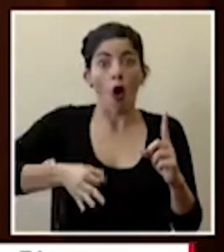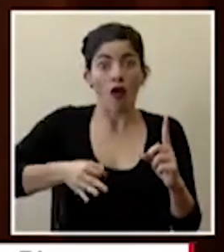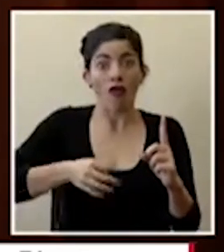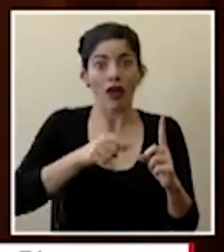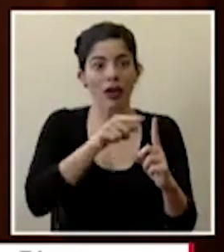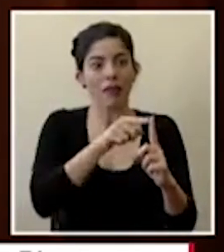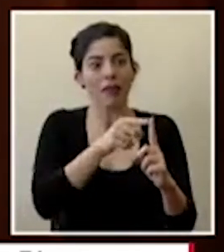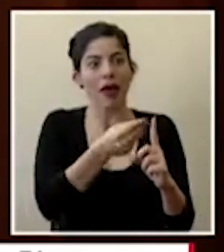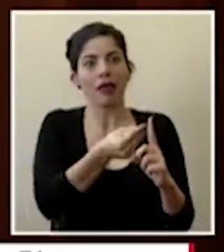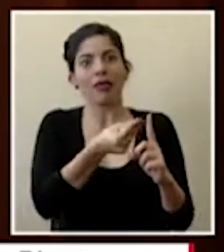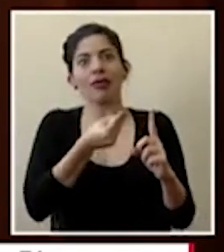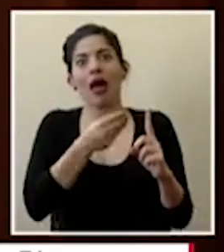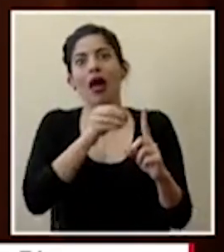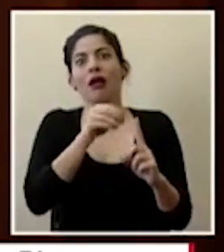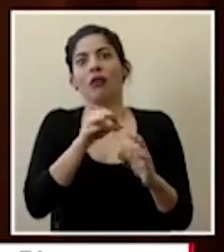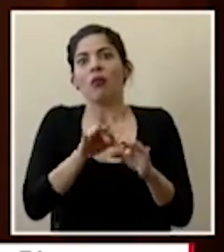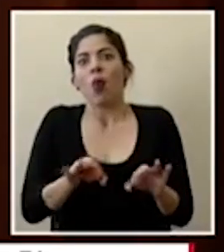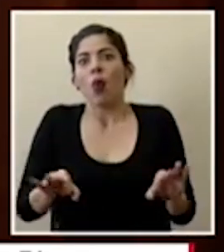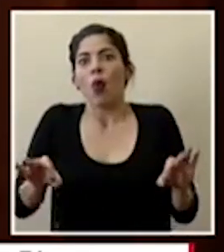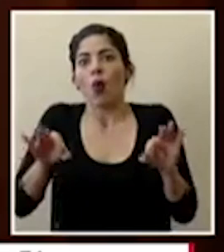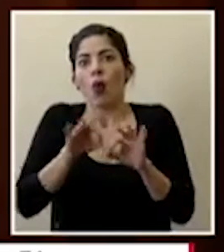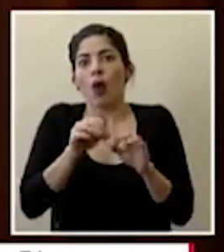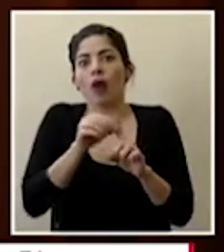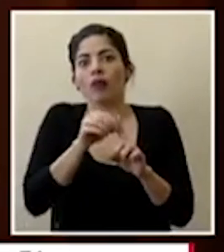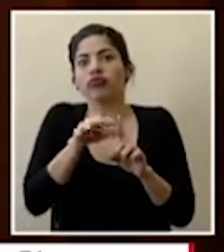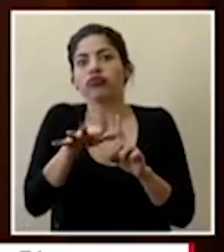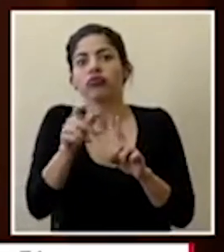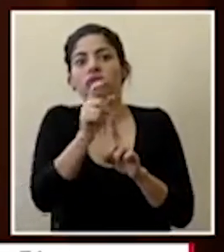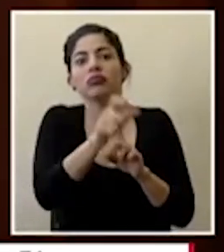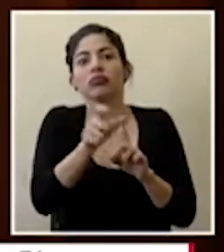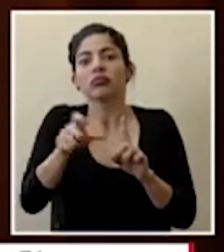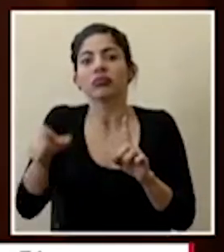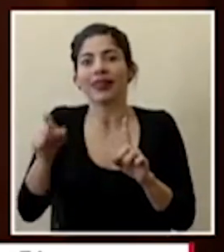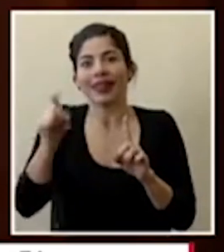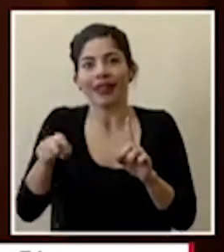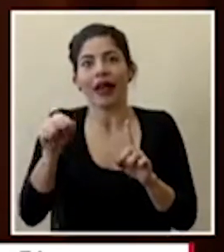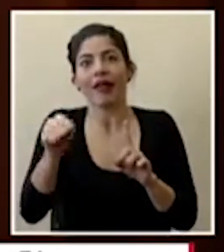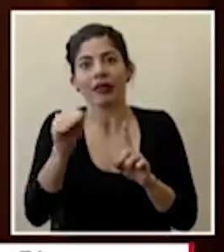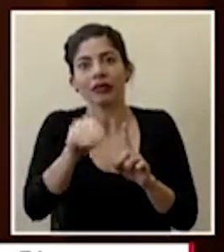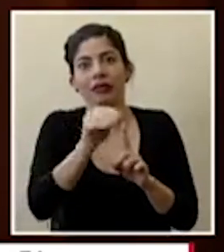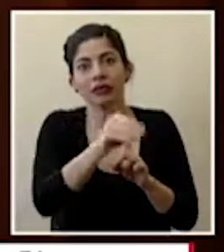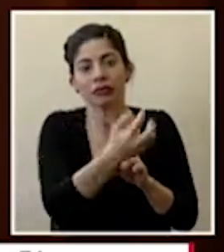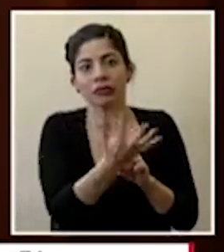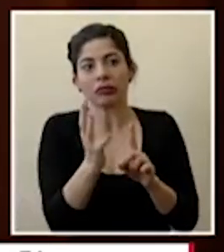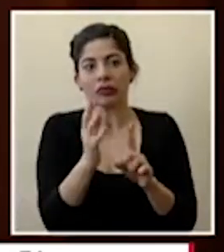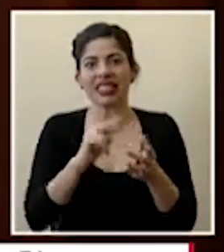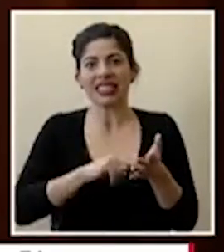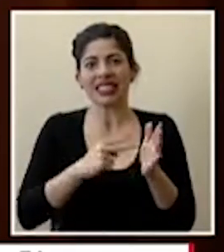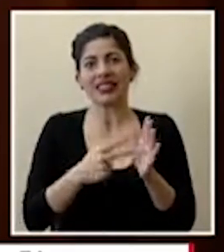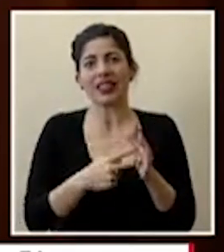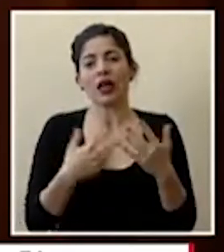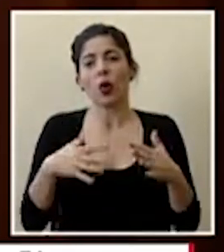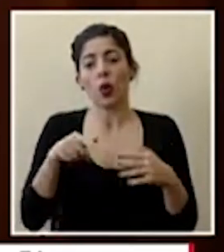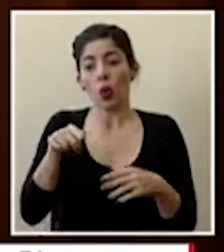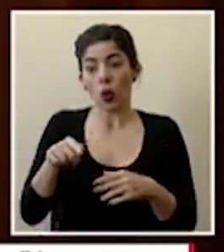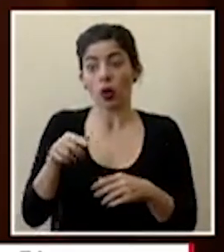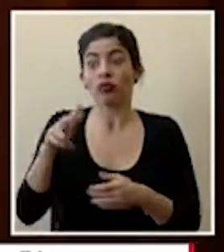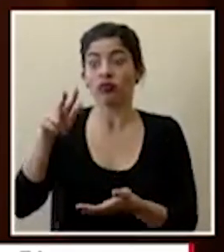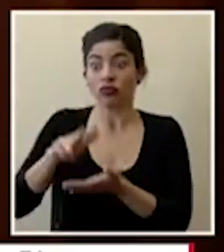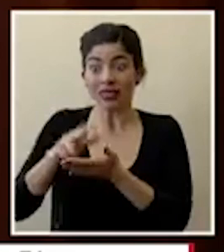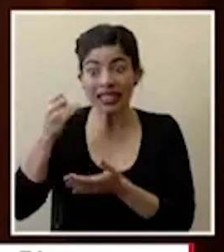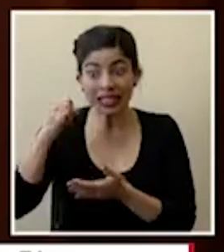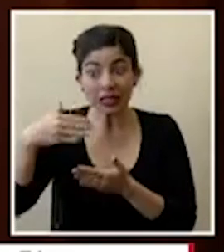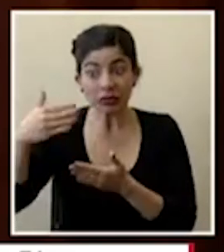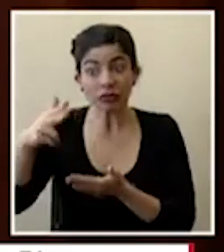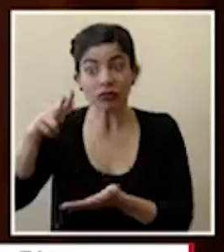desprende una cantidad muy importante de contactos cercanos que también tienen que ser notificados y esto pues obviamente nos va a ayudar muchísimo a